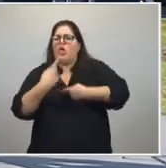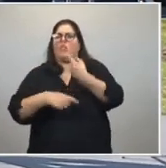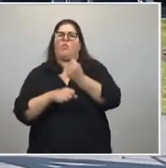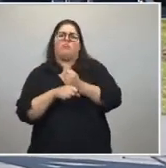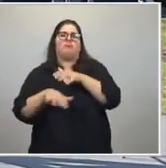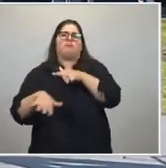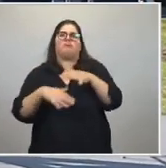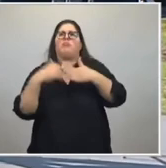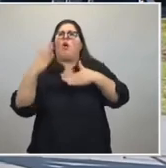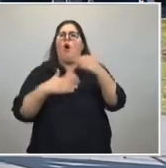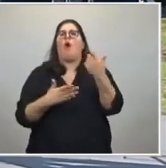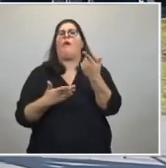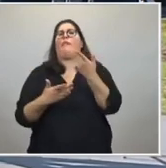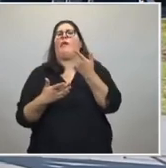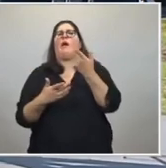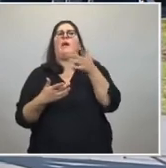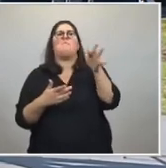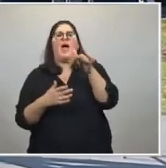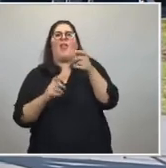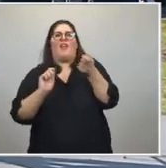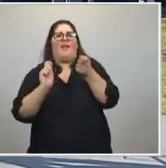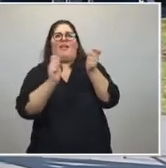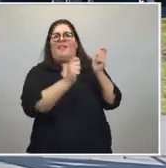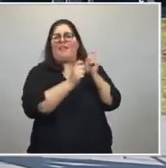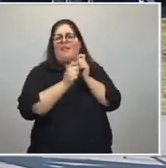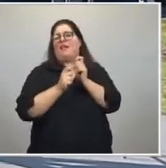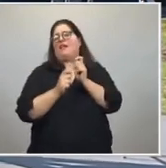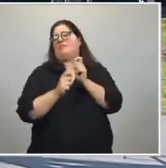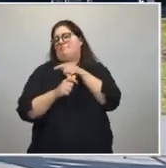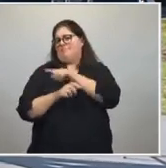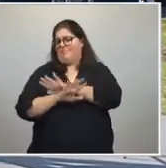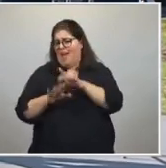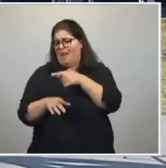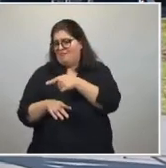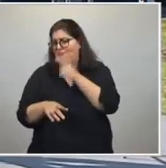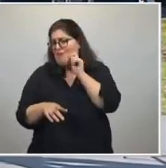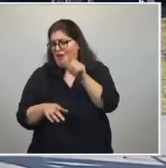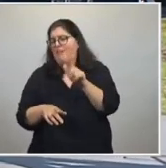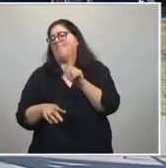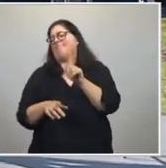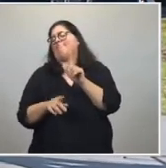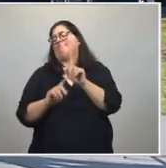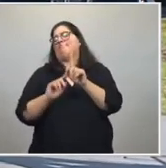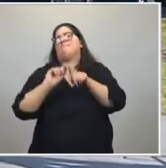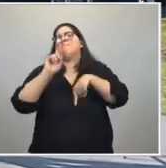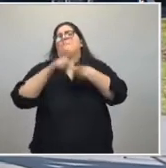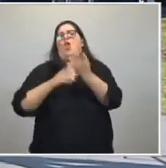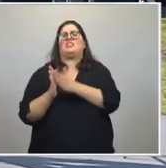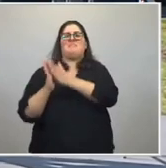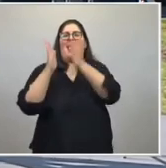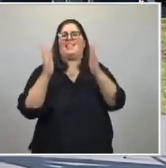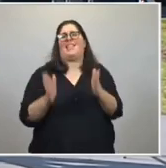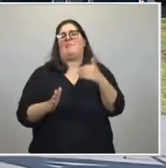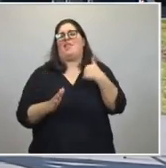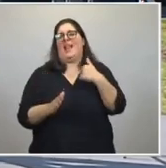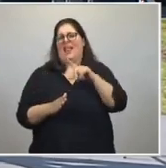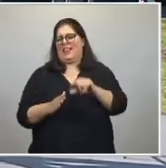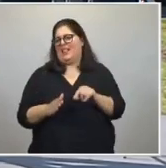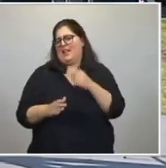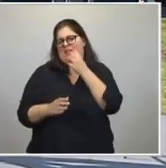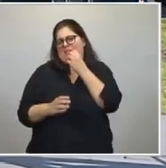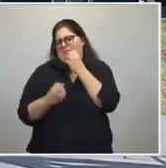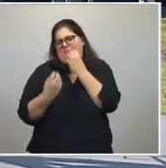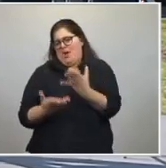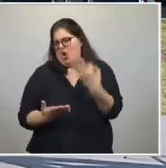haciendo obras, seguir cambiando Merlo, en la etapa que viene para la Argentina, que sin dudas va a ser mucho mejor.